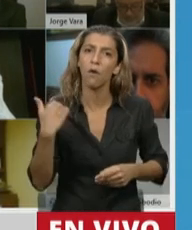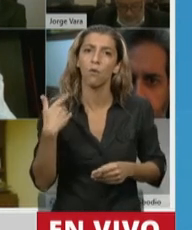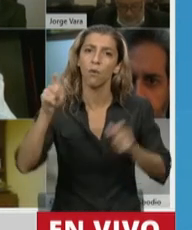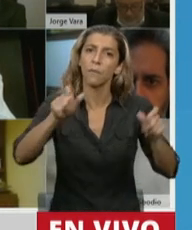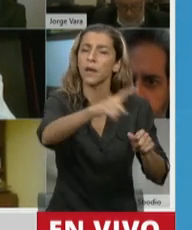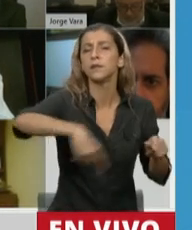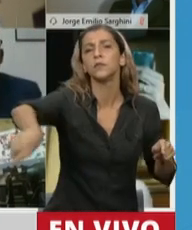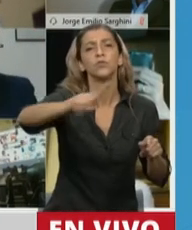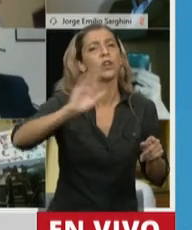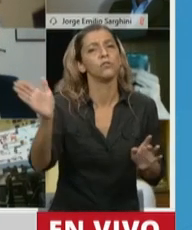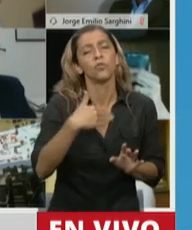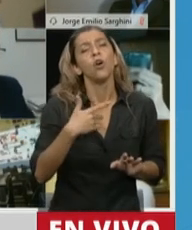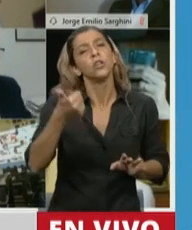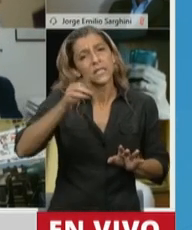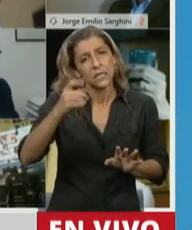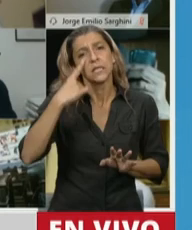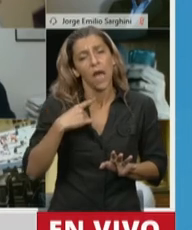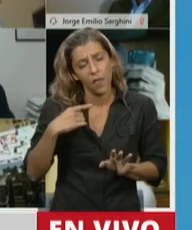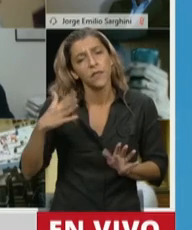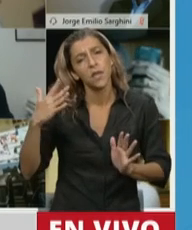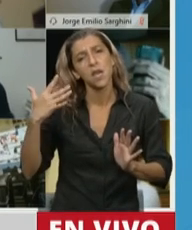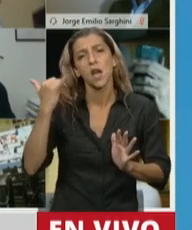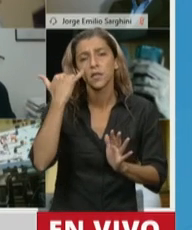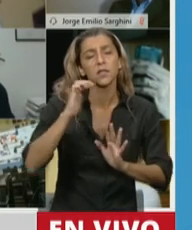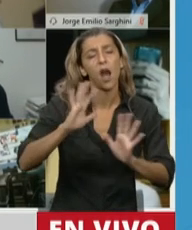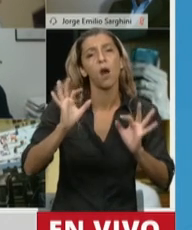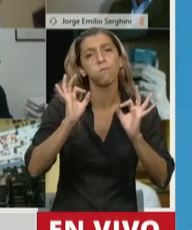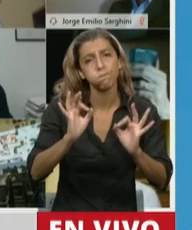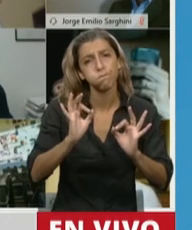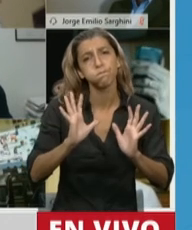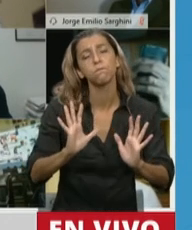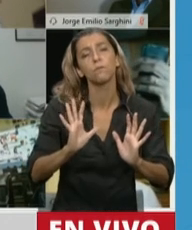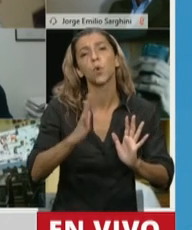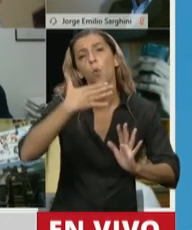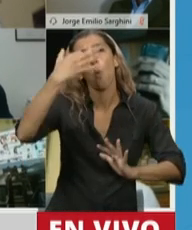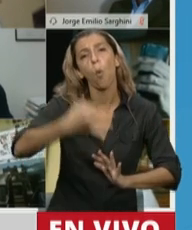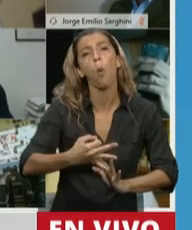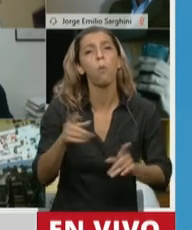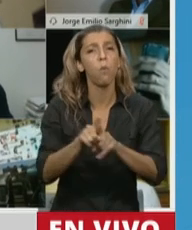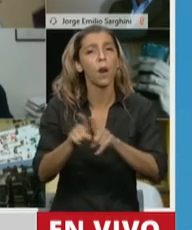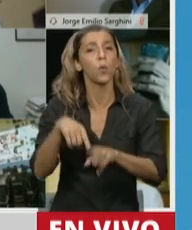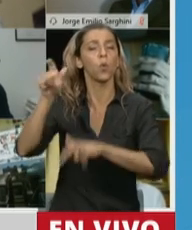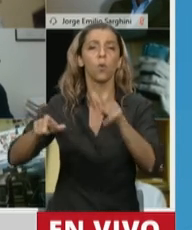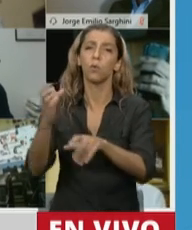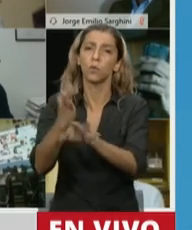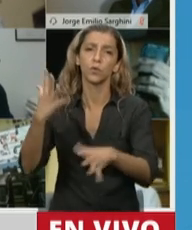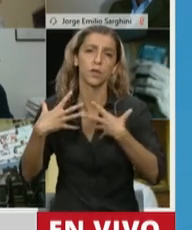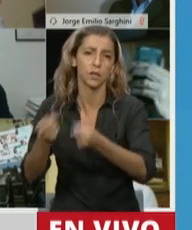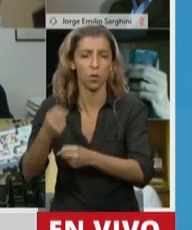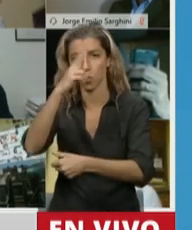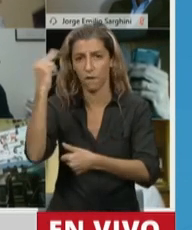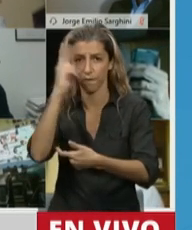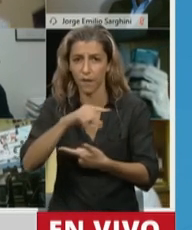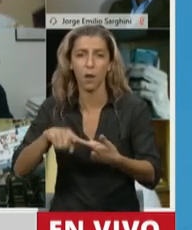ya lo han hecho 60 largos días, todo el personal de la salud. Los profesionales médicos, las enfermeras, los enfermeros, los